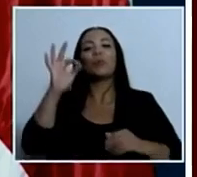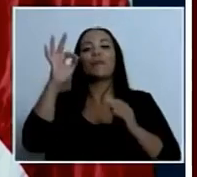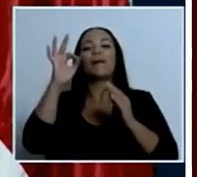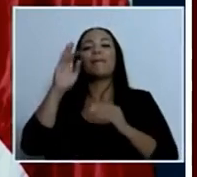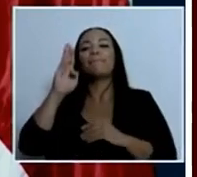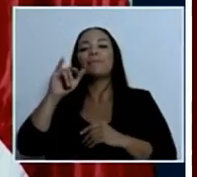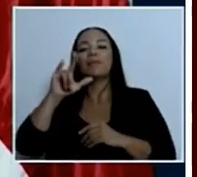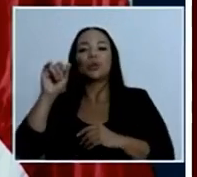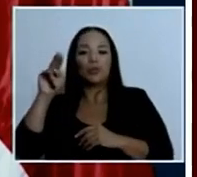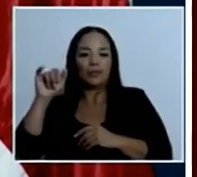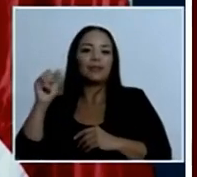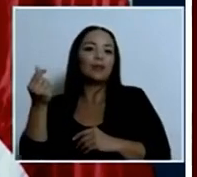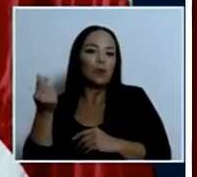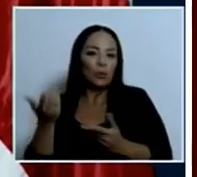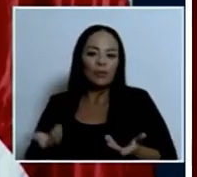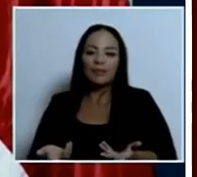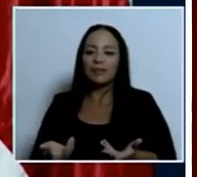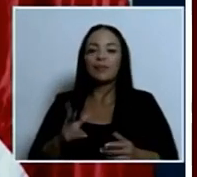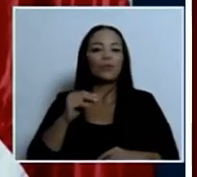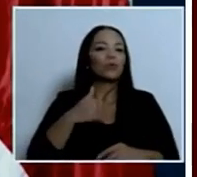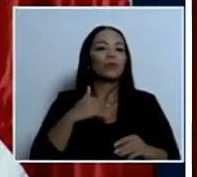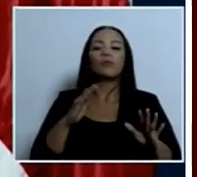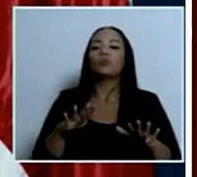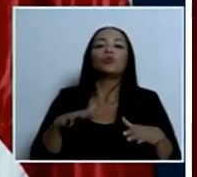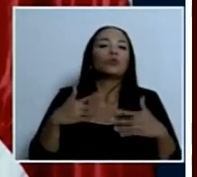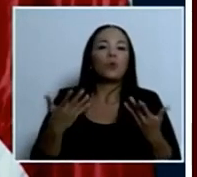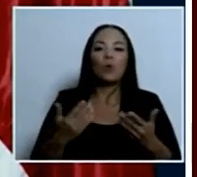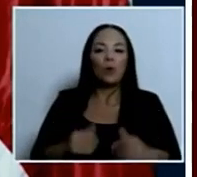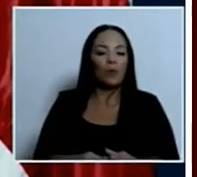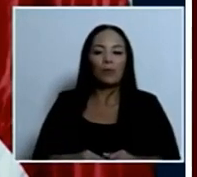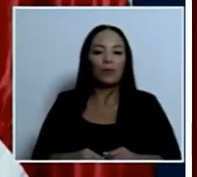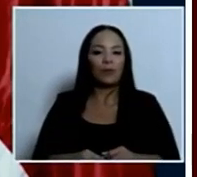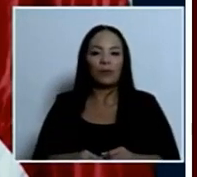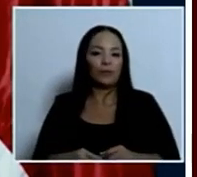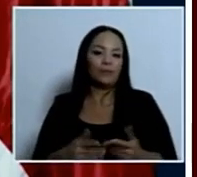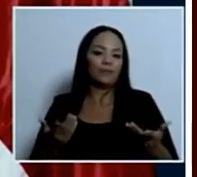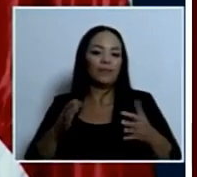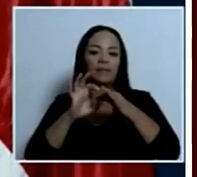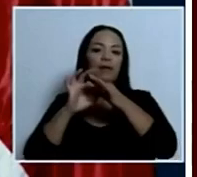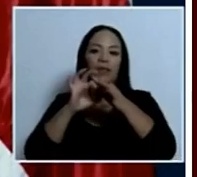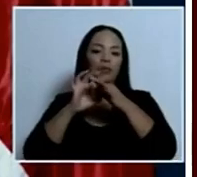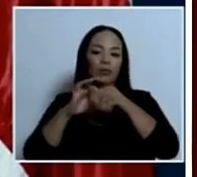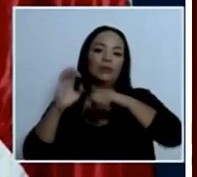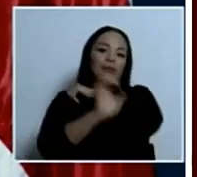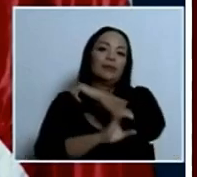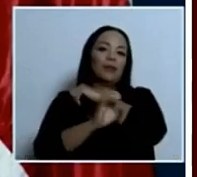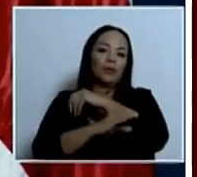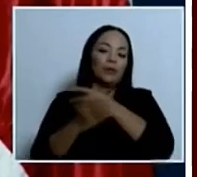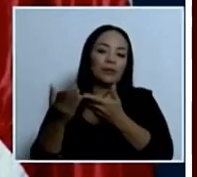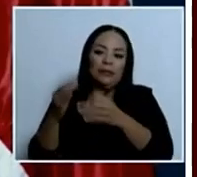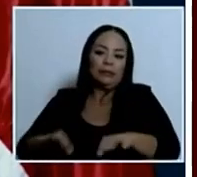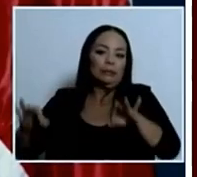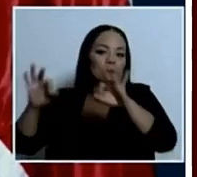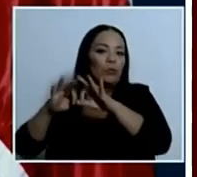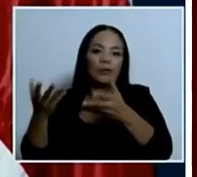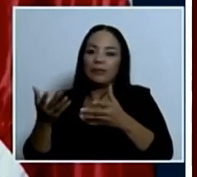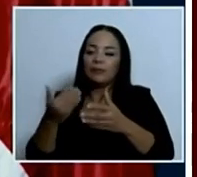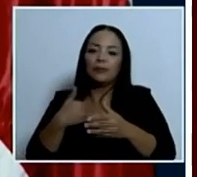de colones sumas de ese tipo y no tenemos cómo mantener nuestras relaciones exteriores que son básicas de un país